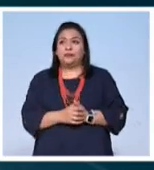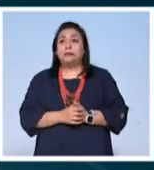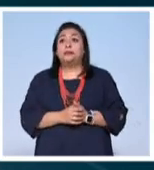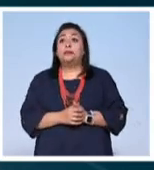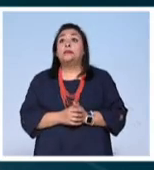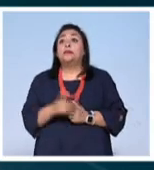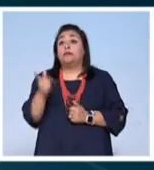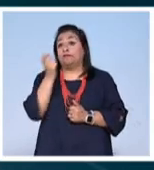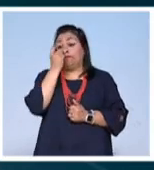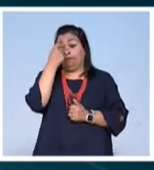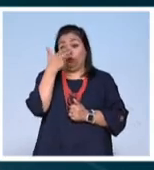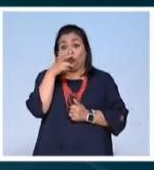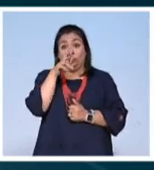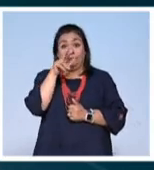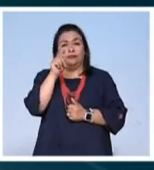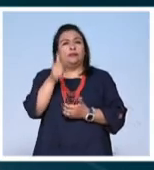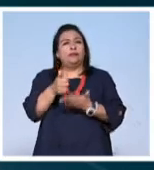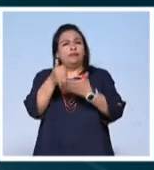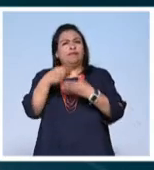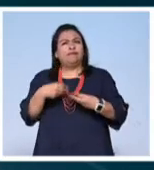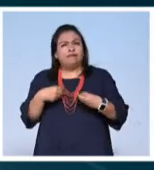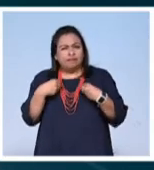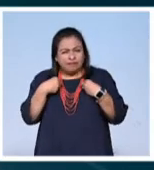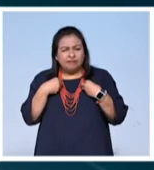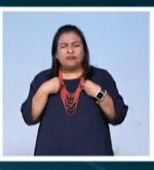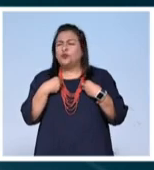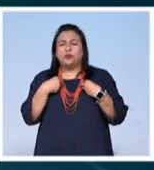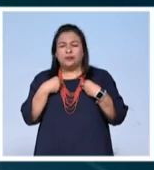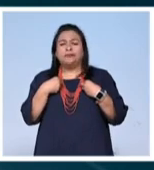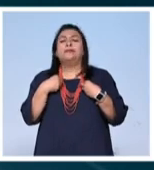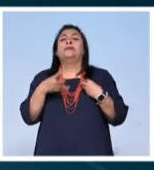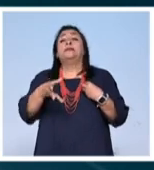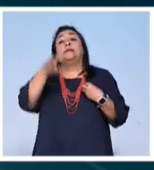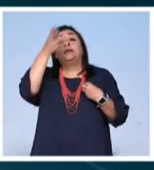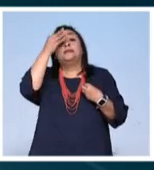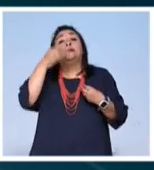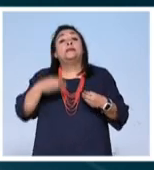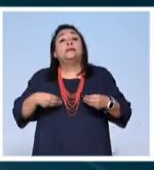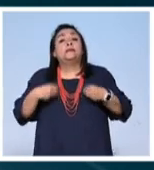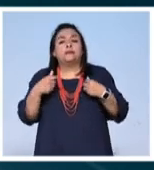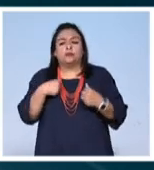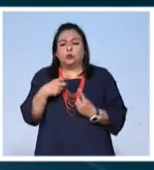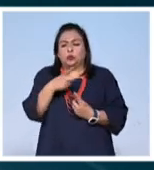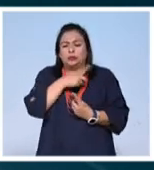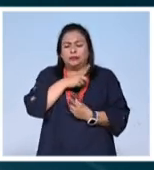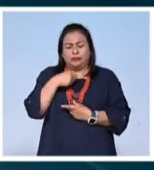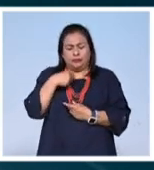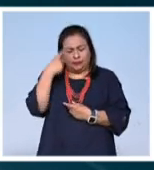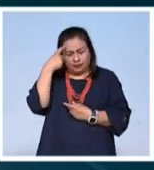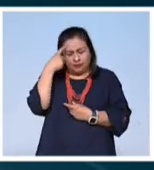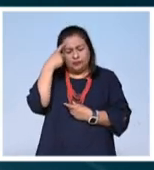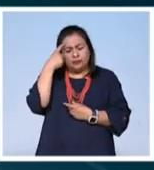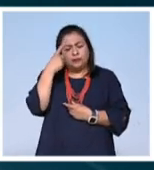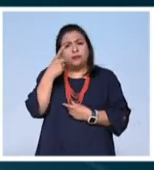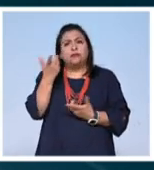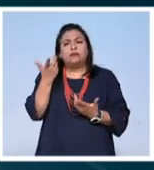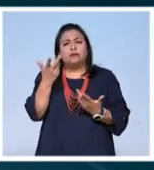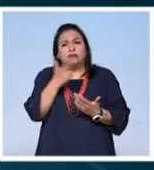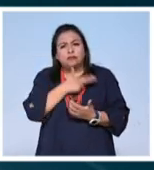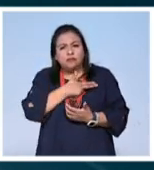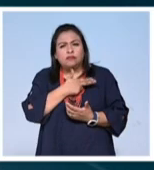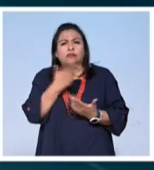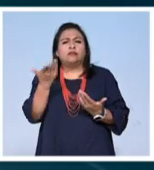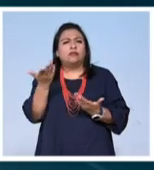La obra de Huerta nos ayuda a vivir, o mejor, a aprender a vivir en la soledad de nuestras mentes, huérfanas